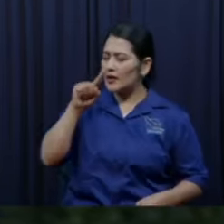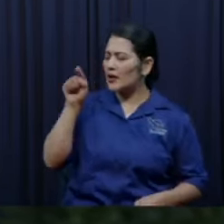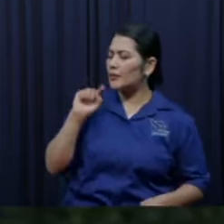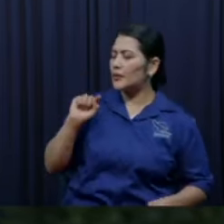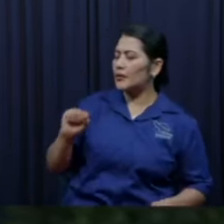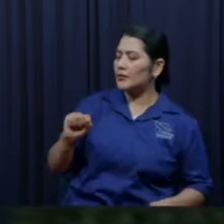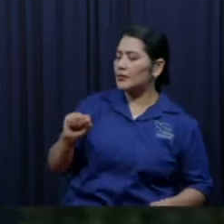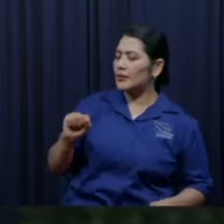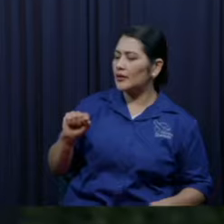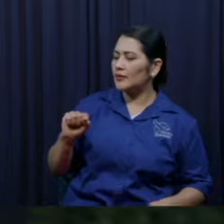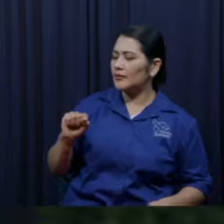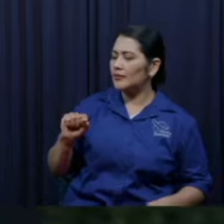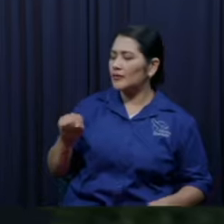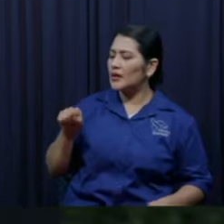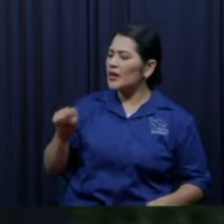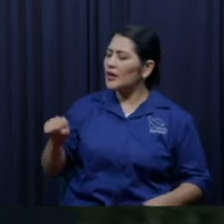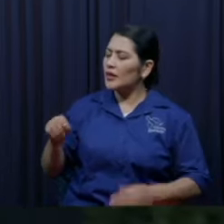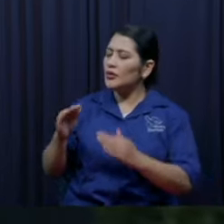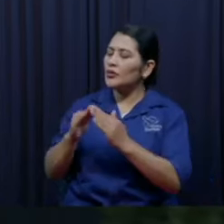abramos la refri